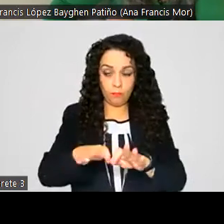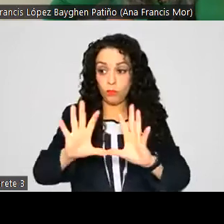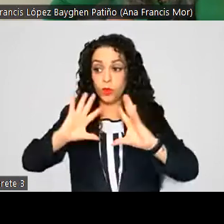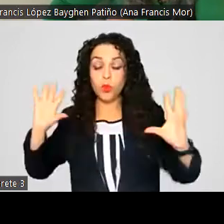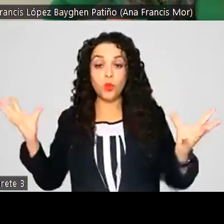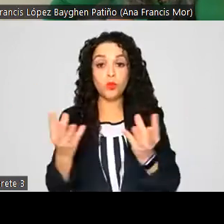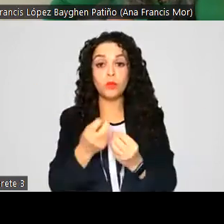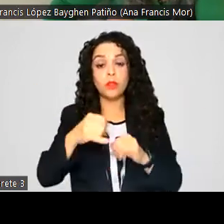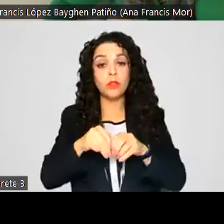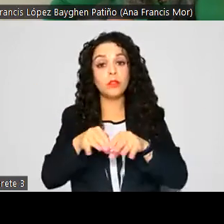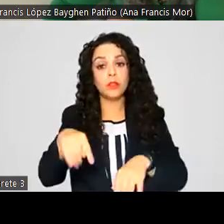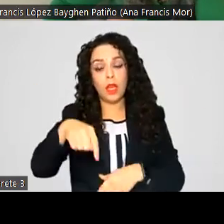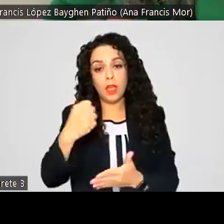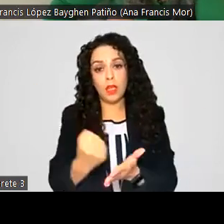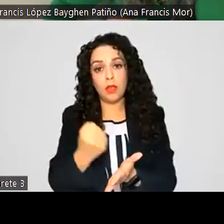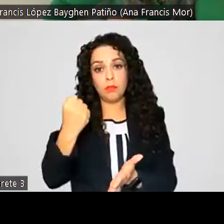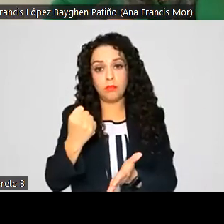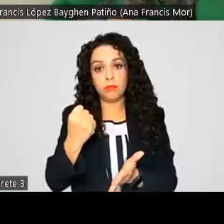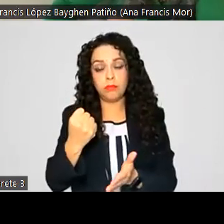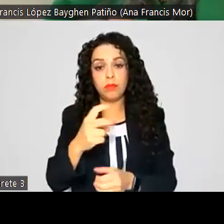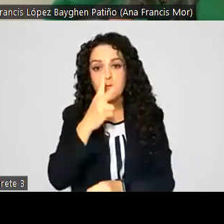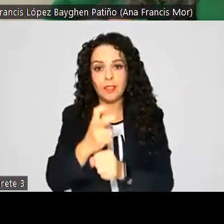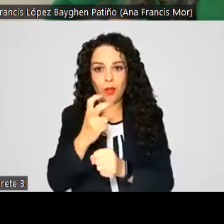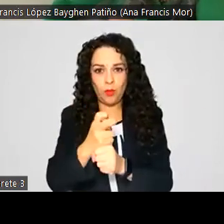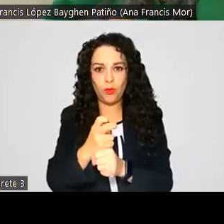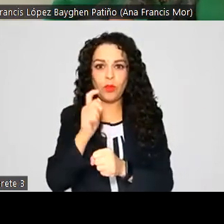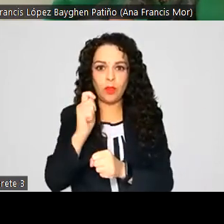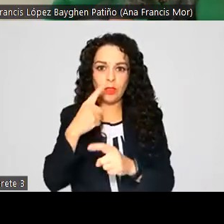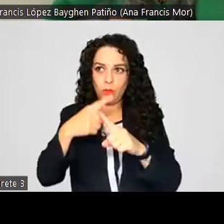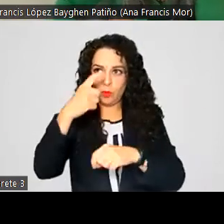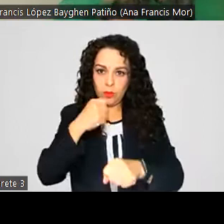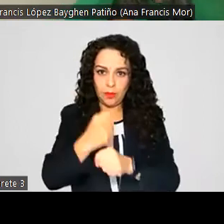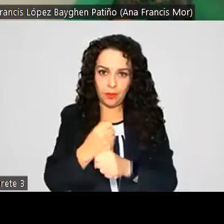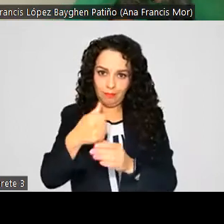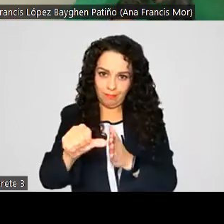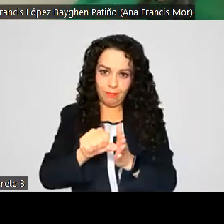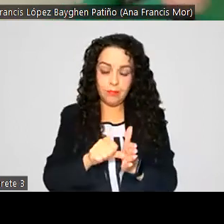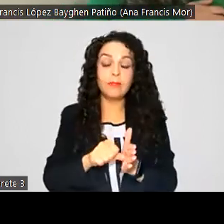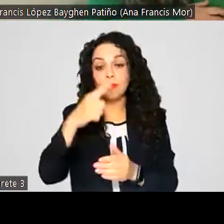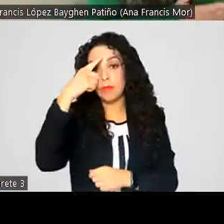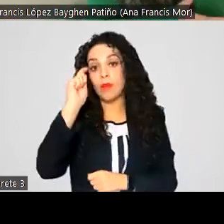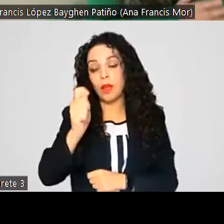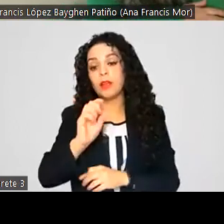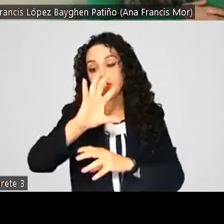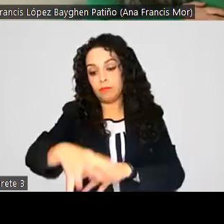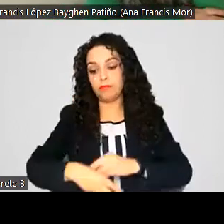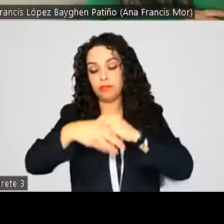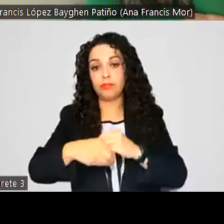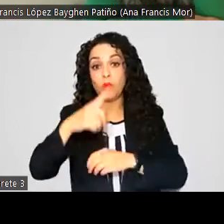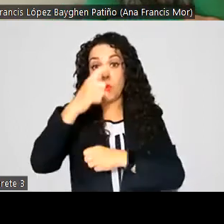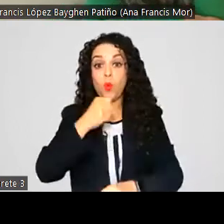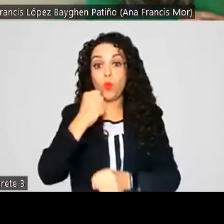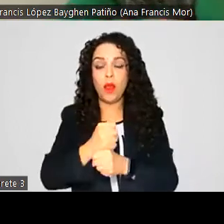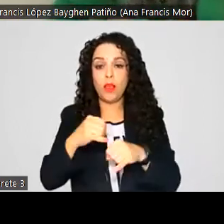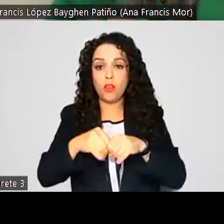que aprobaremos en esta sesión, el segundo semestral, e incluir el primer informe ya aprobado a efecto de integrar el informe anual con el fin de mandar un